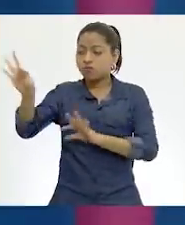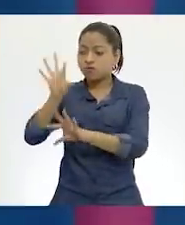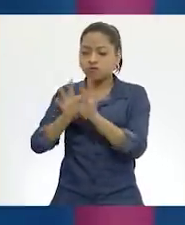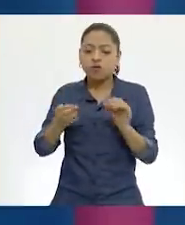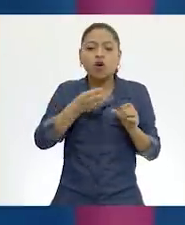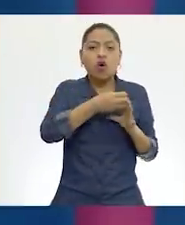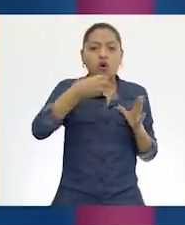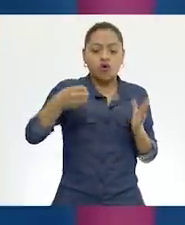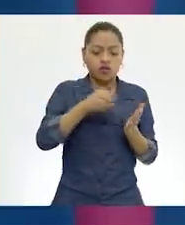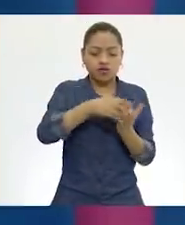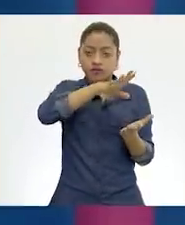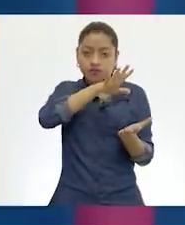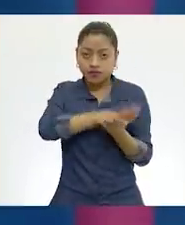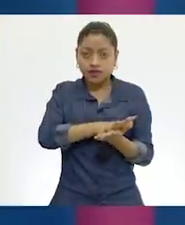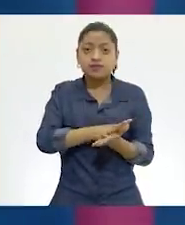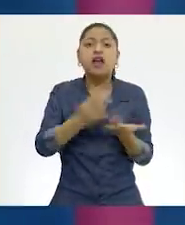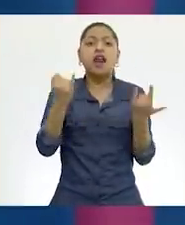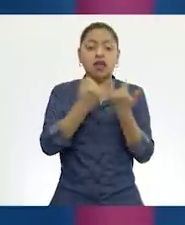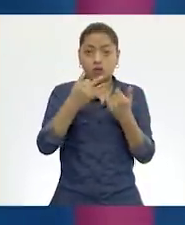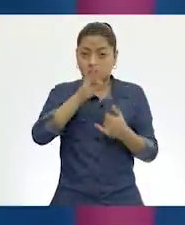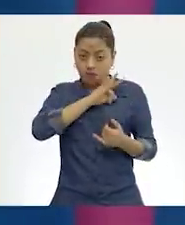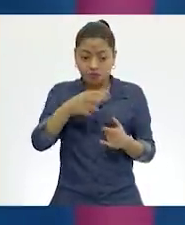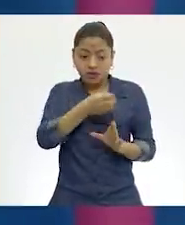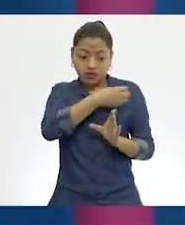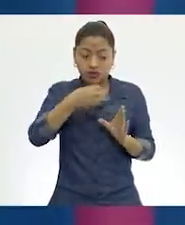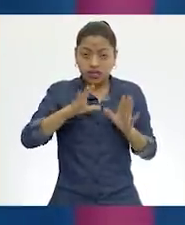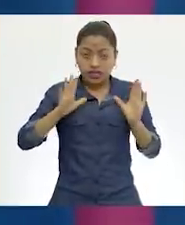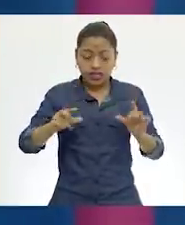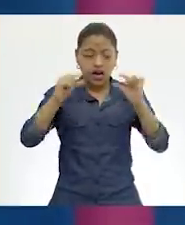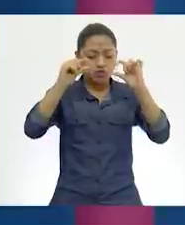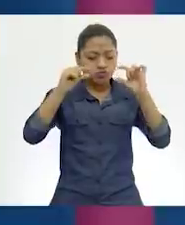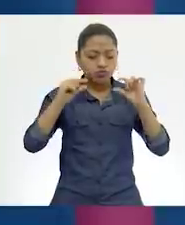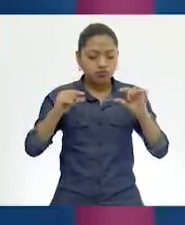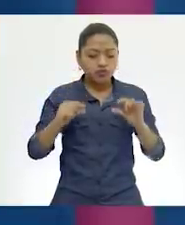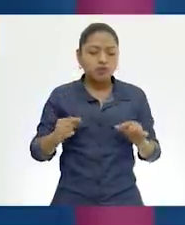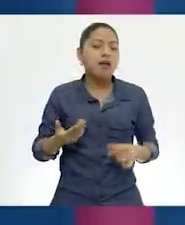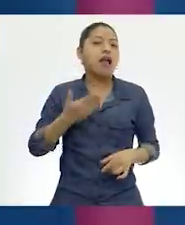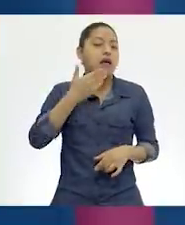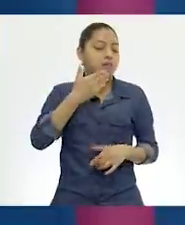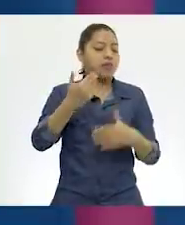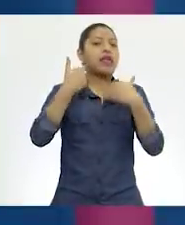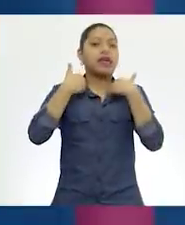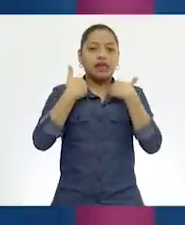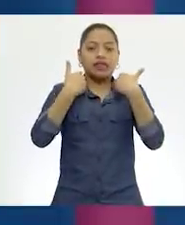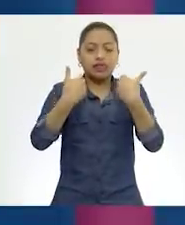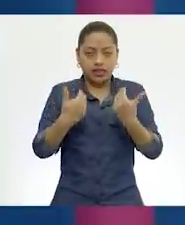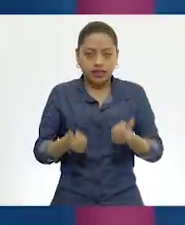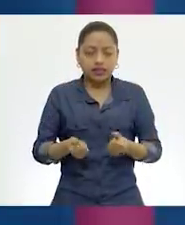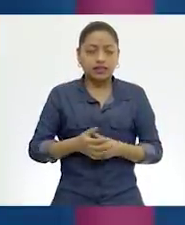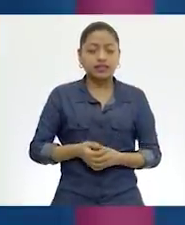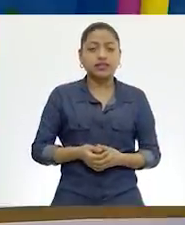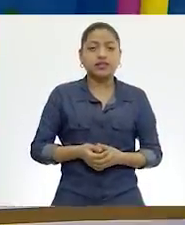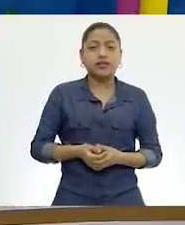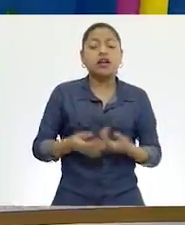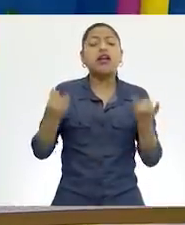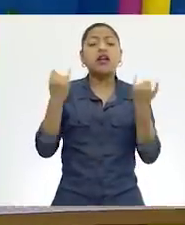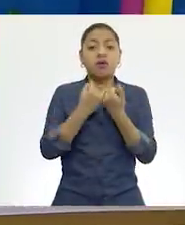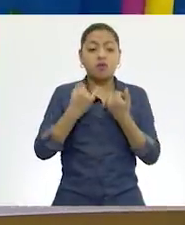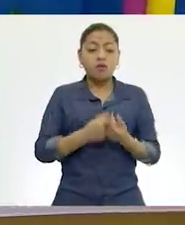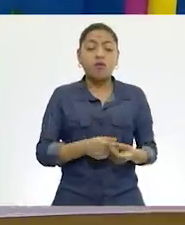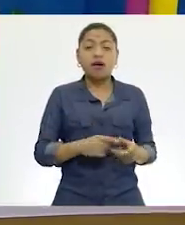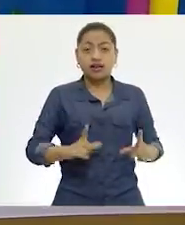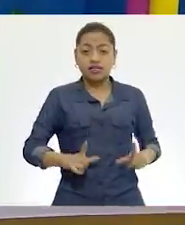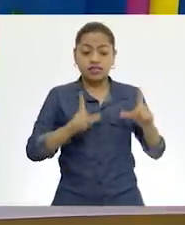organizarla también podemos estructurar de una forma mucho más coherente nuestro reportaje y también nos permite saber